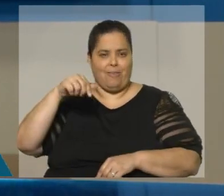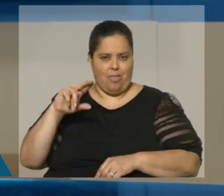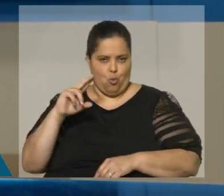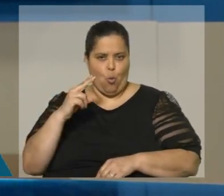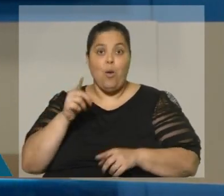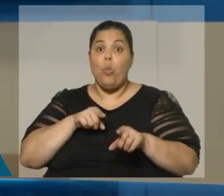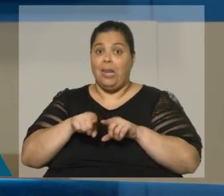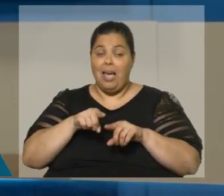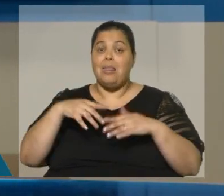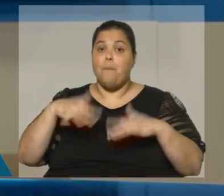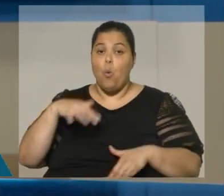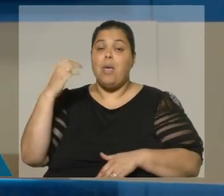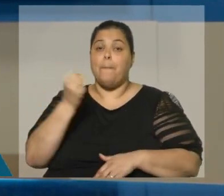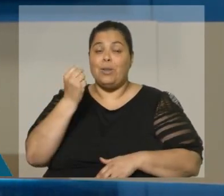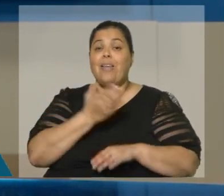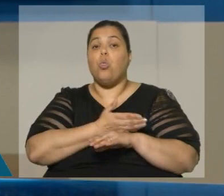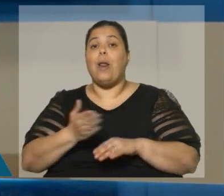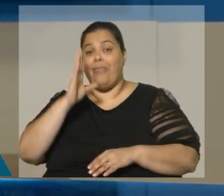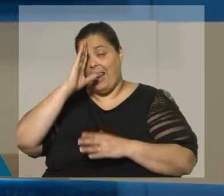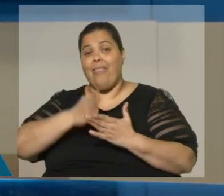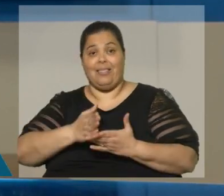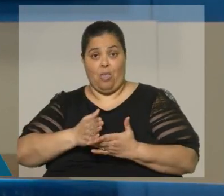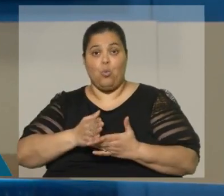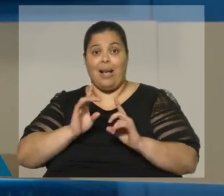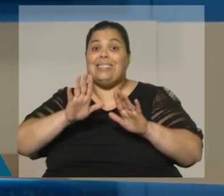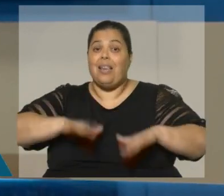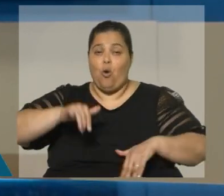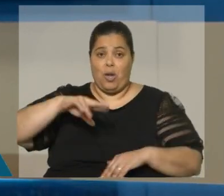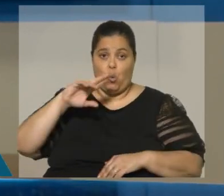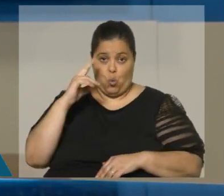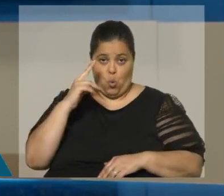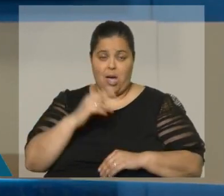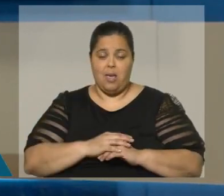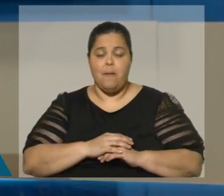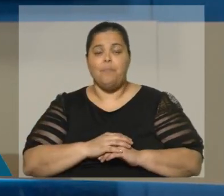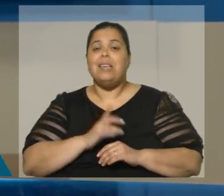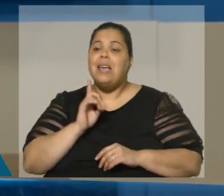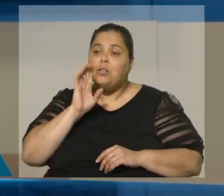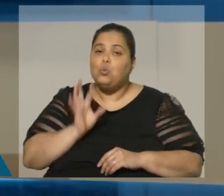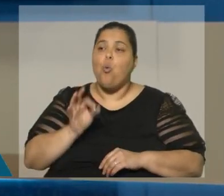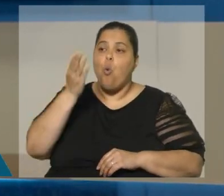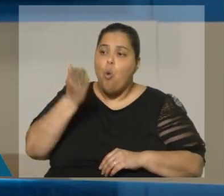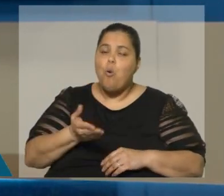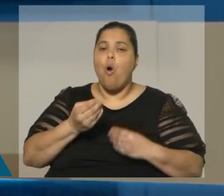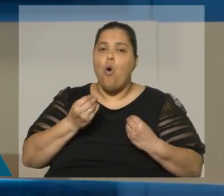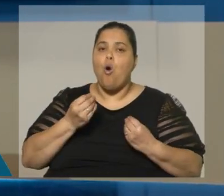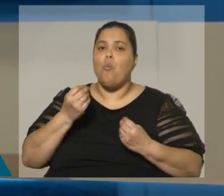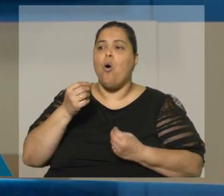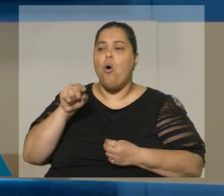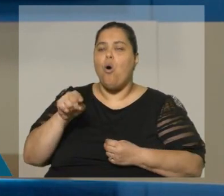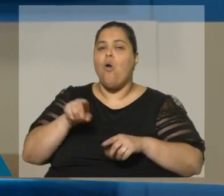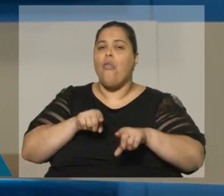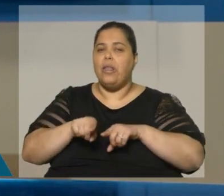muy importante durante la dictadura, que se quedó en Uruguay, y que fue uno de aquellos dirigentes